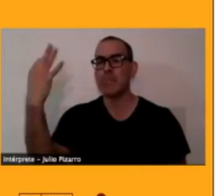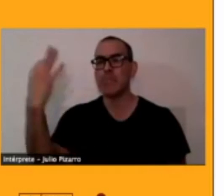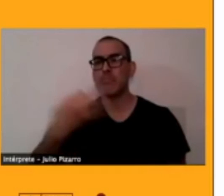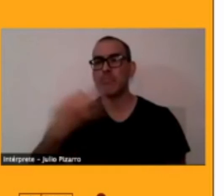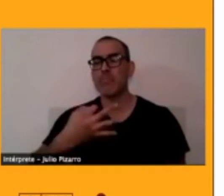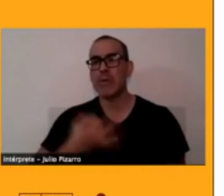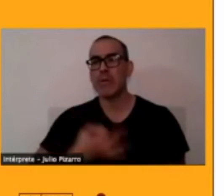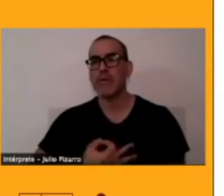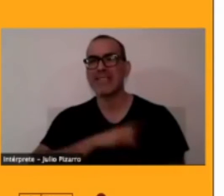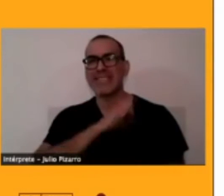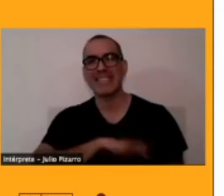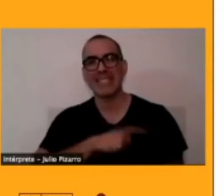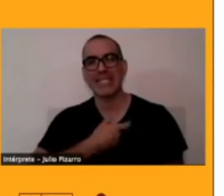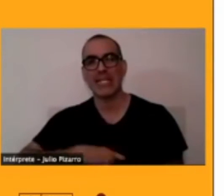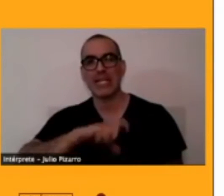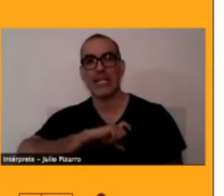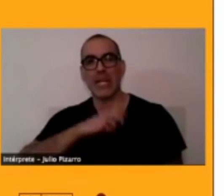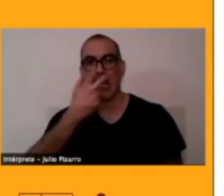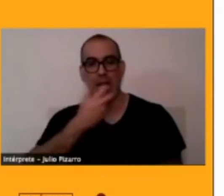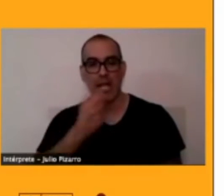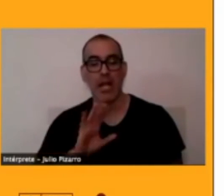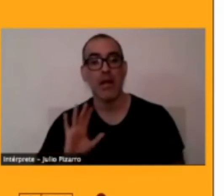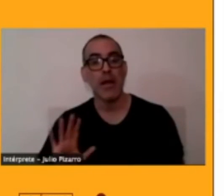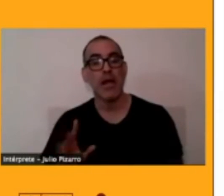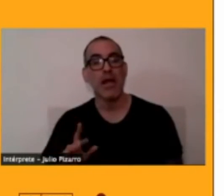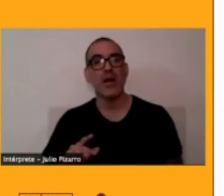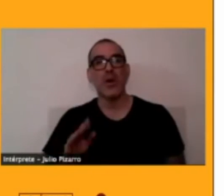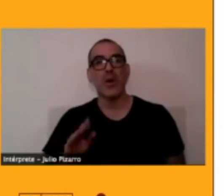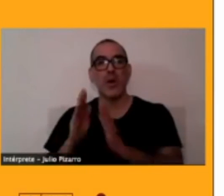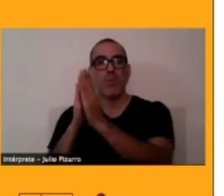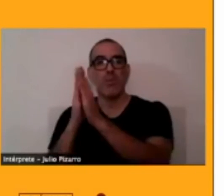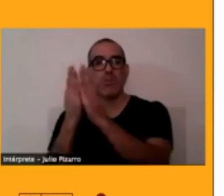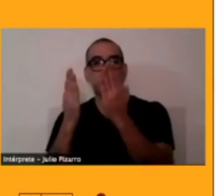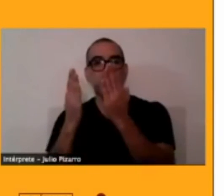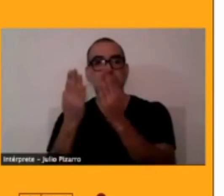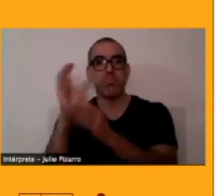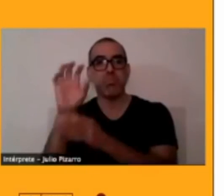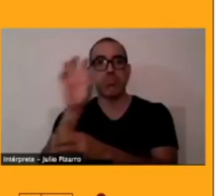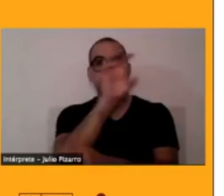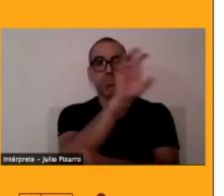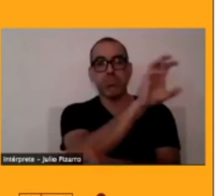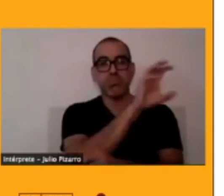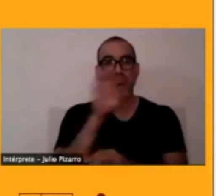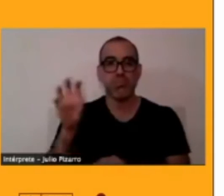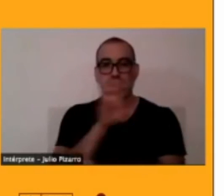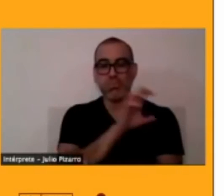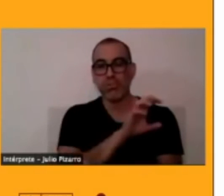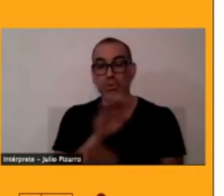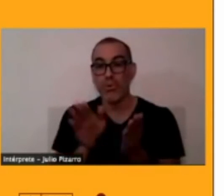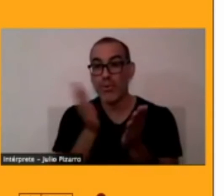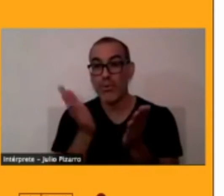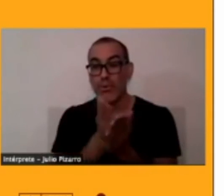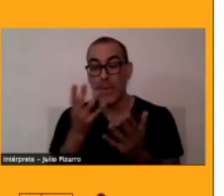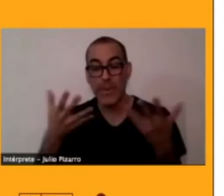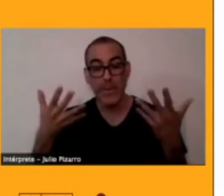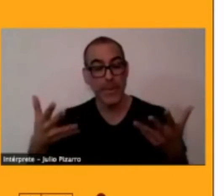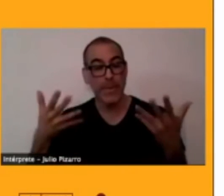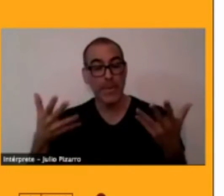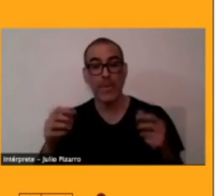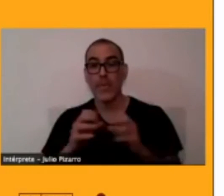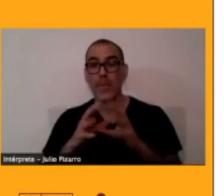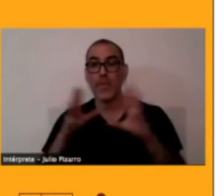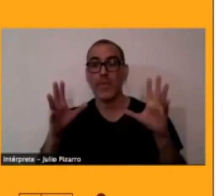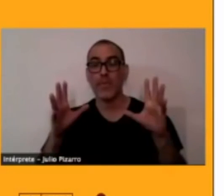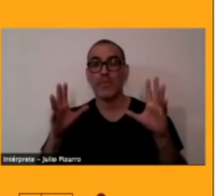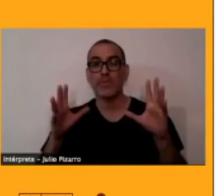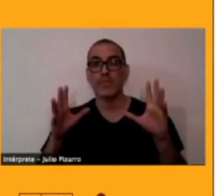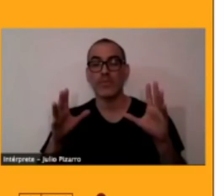nos es informado, este recorrido histórico de la presencia del Kunza hasta el día de hoy, nos es informado gracias